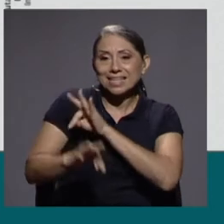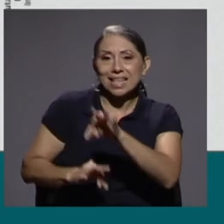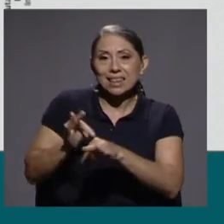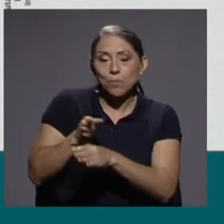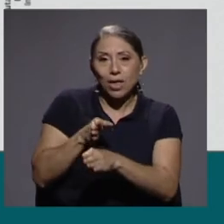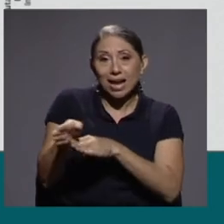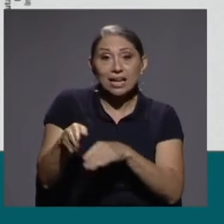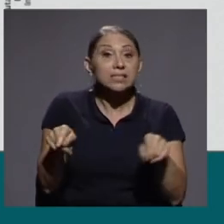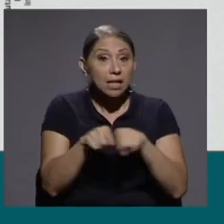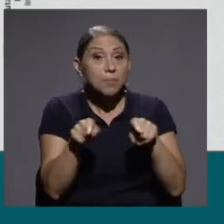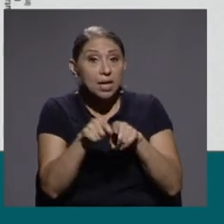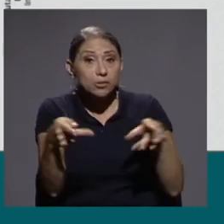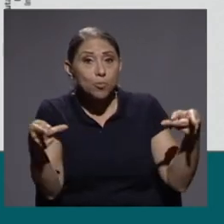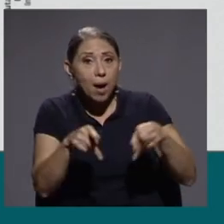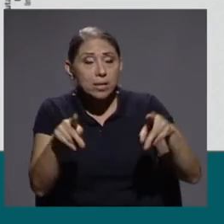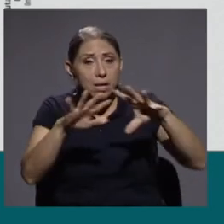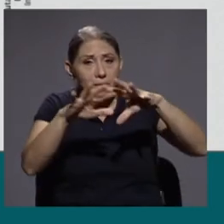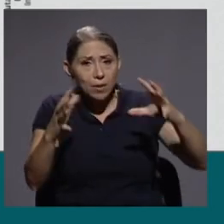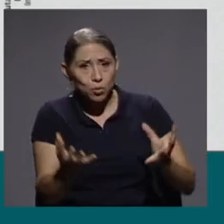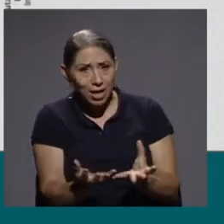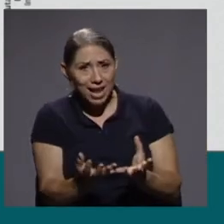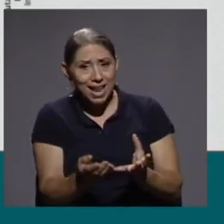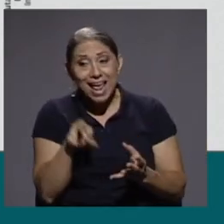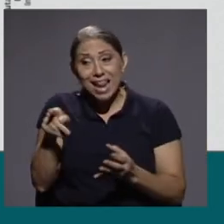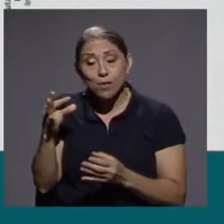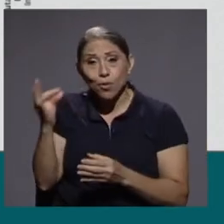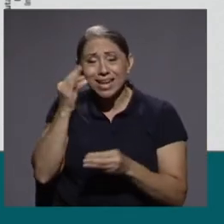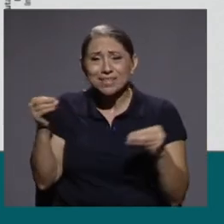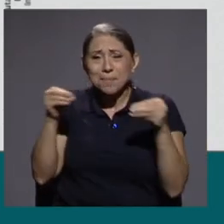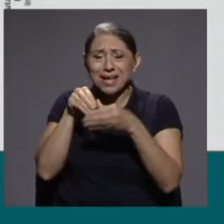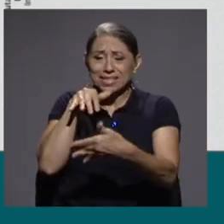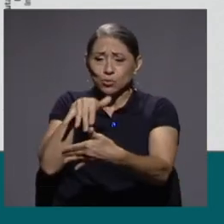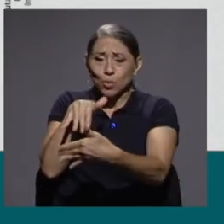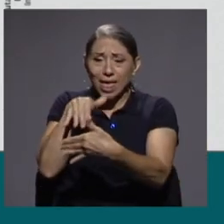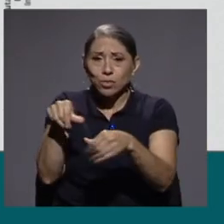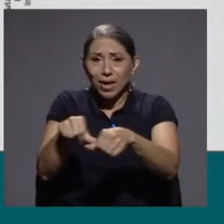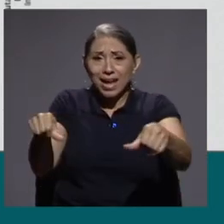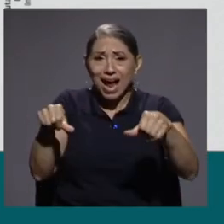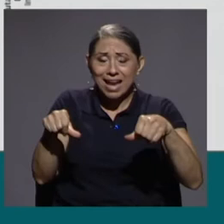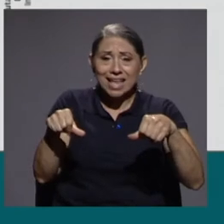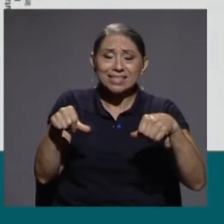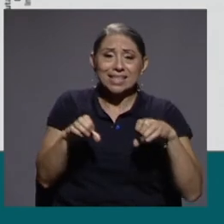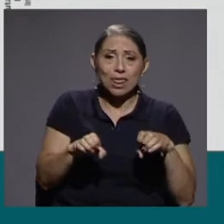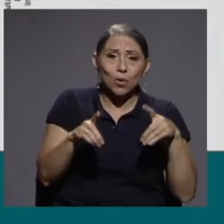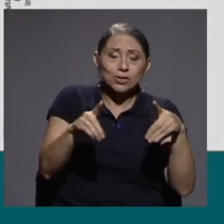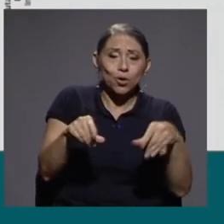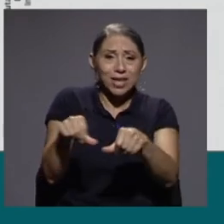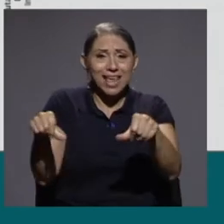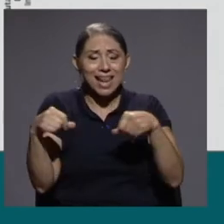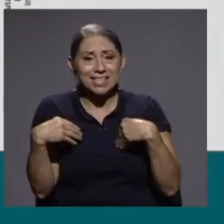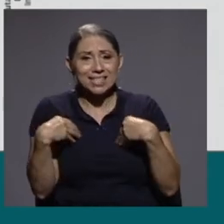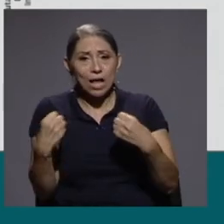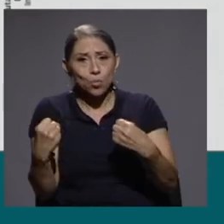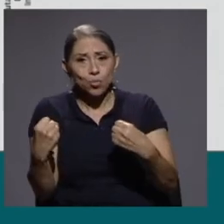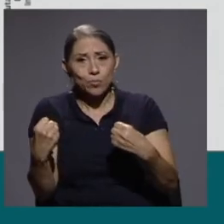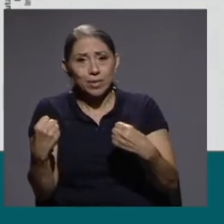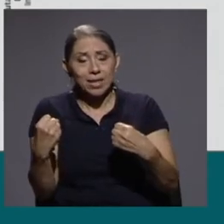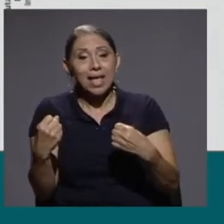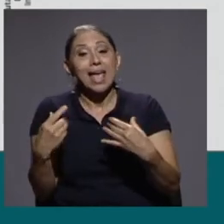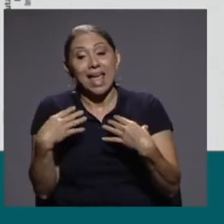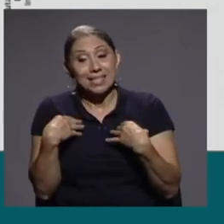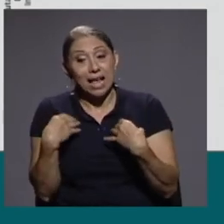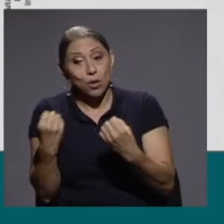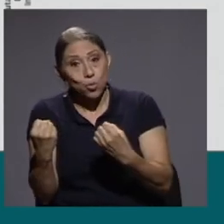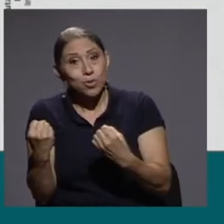también a nivel mundial y están más estudiando en áreas de educación y salud. En salud es parte del área STEM